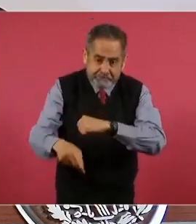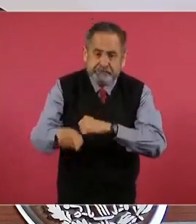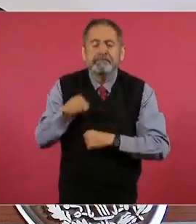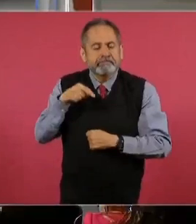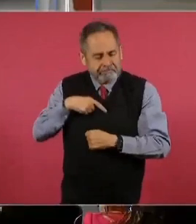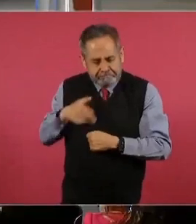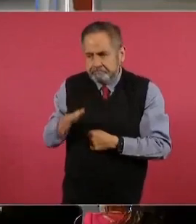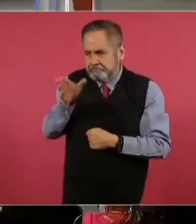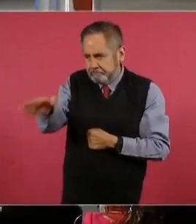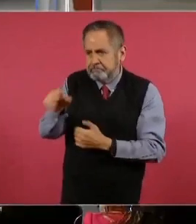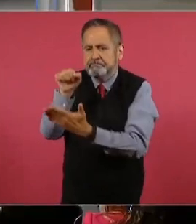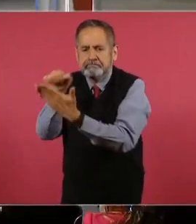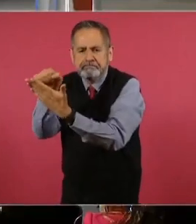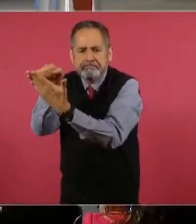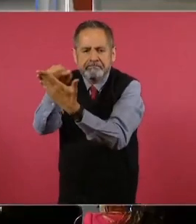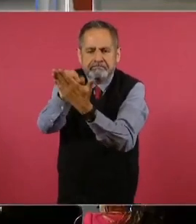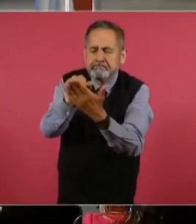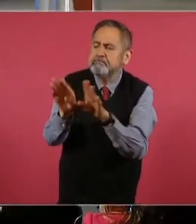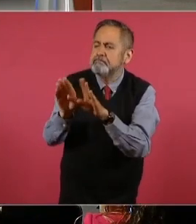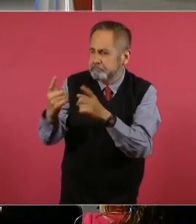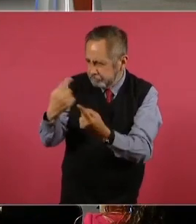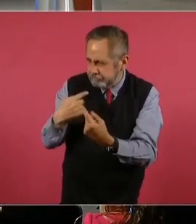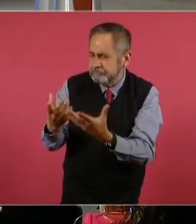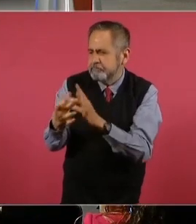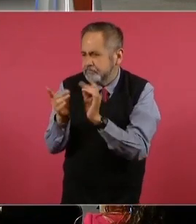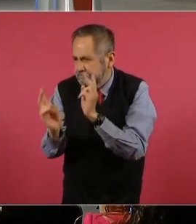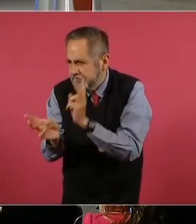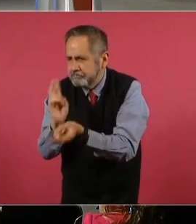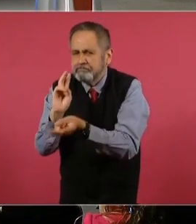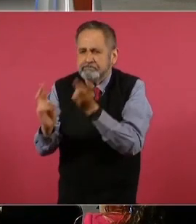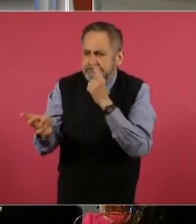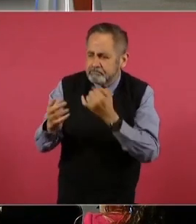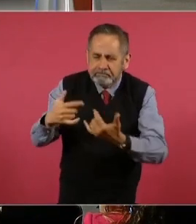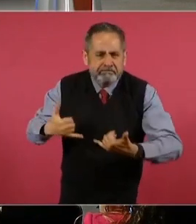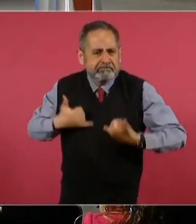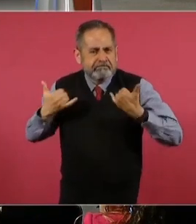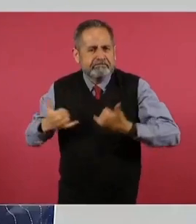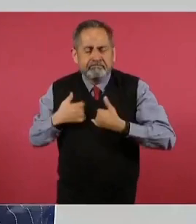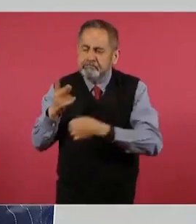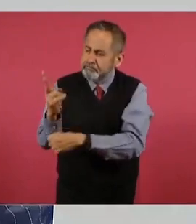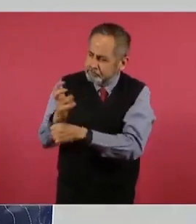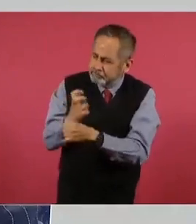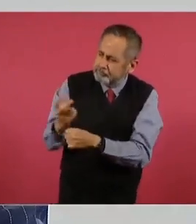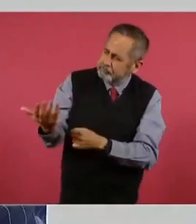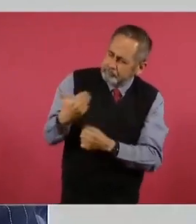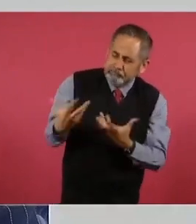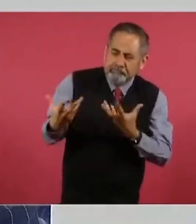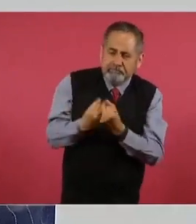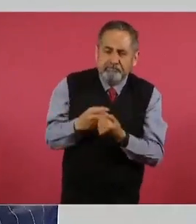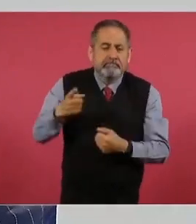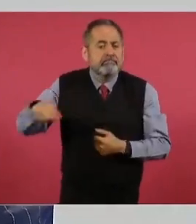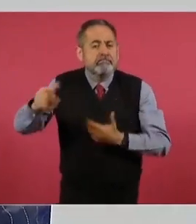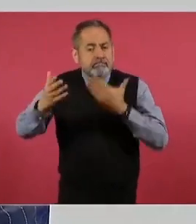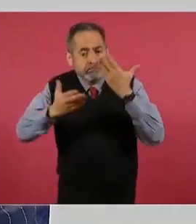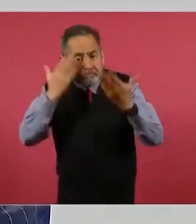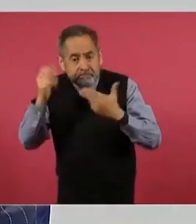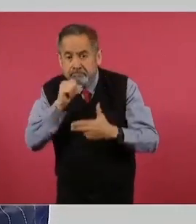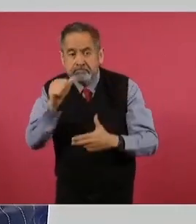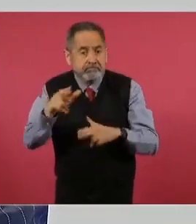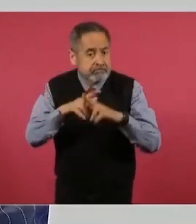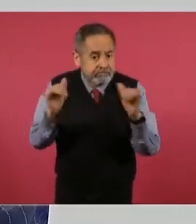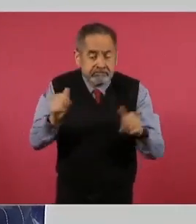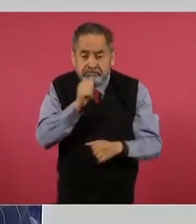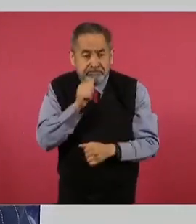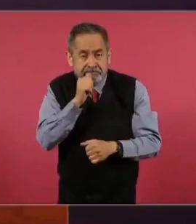para invitar a los que no estudian y han encontrado